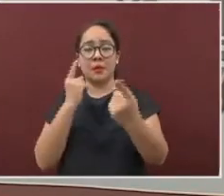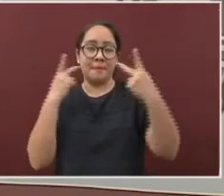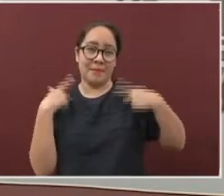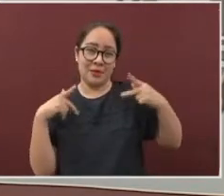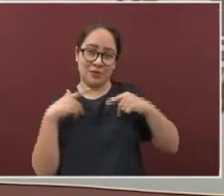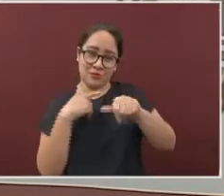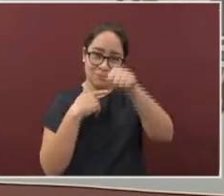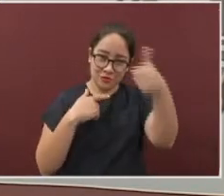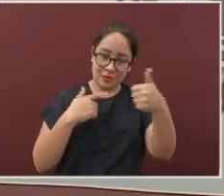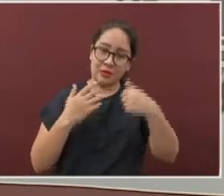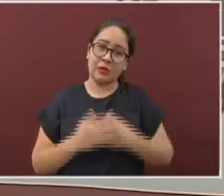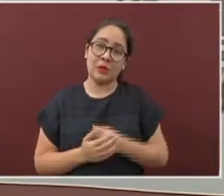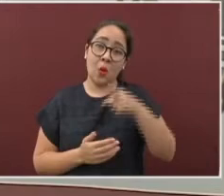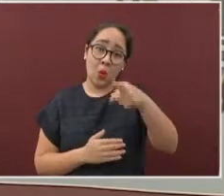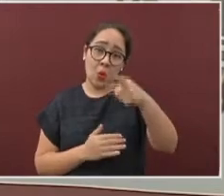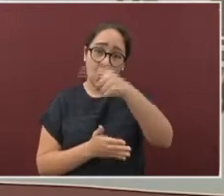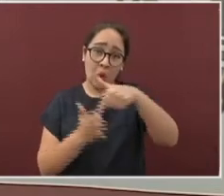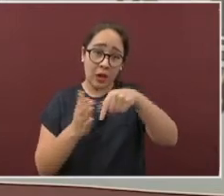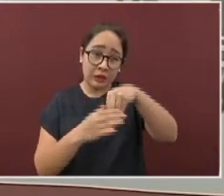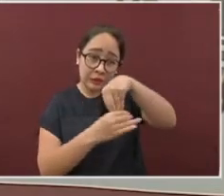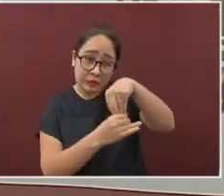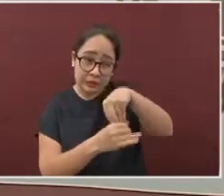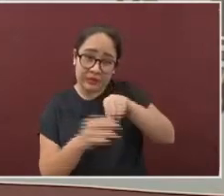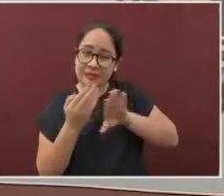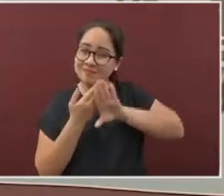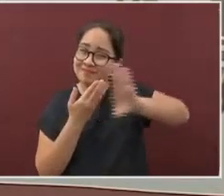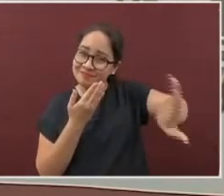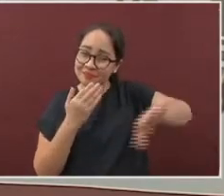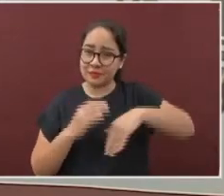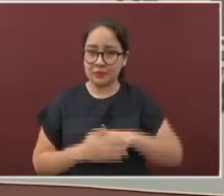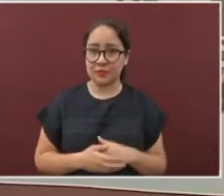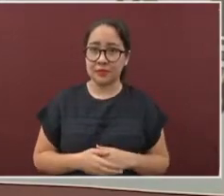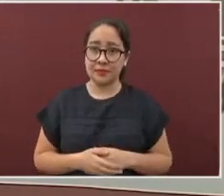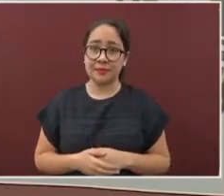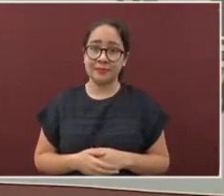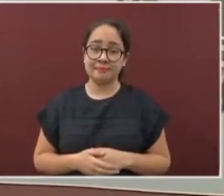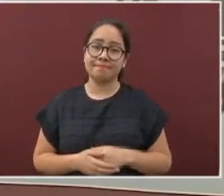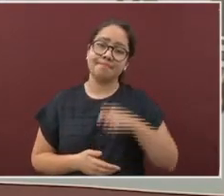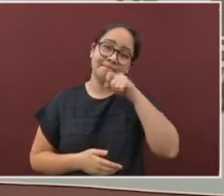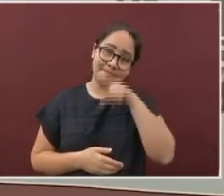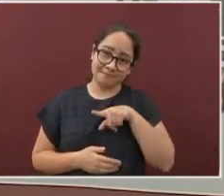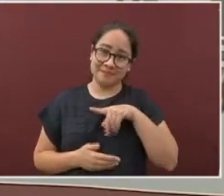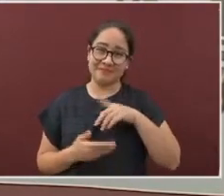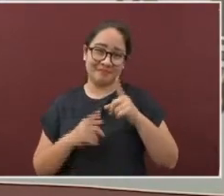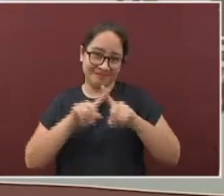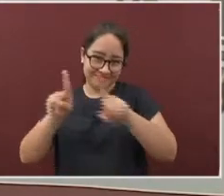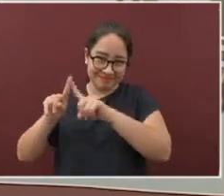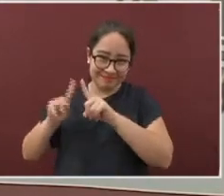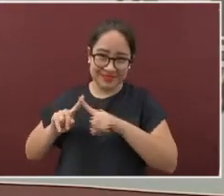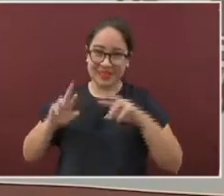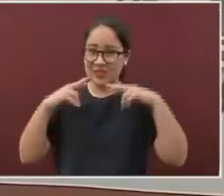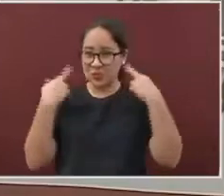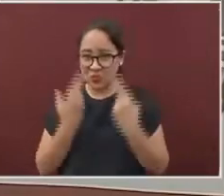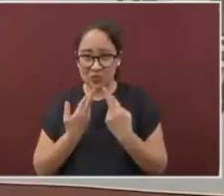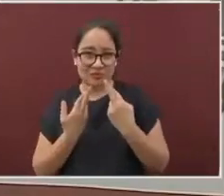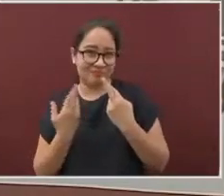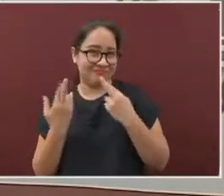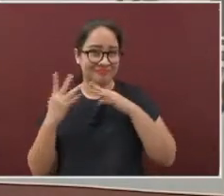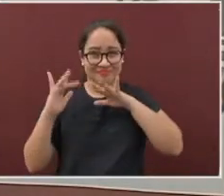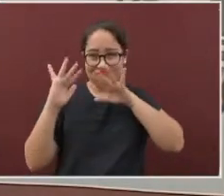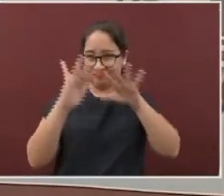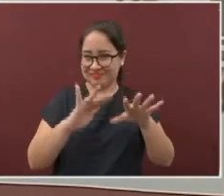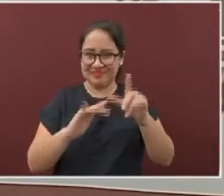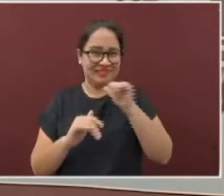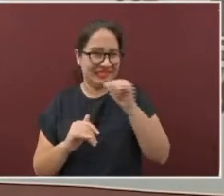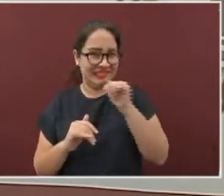personas. Eviten lugares cerrados y concurridos, así como organizar o asistir a reuniones. Eviten